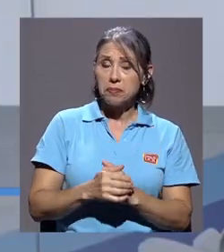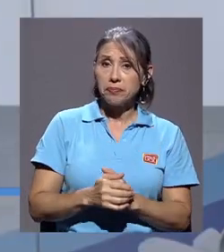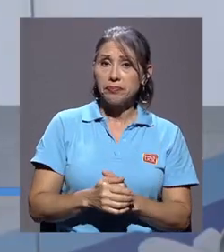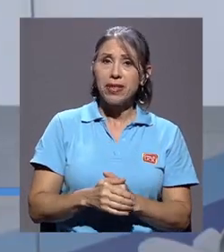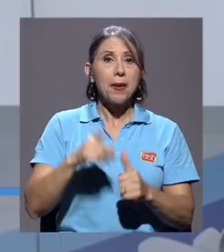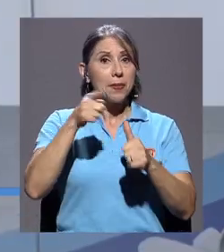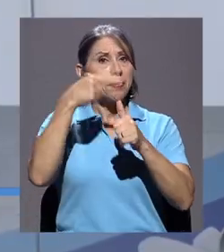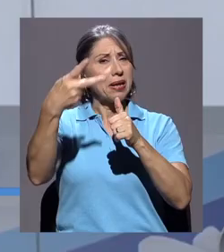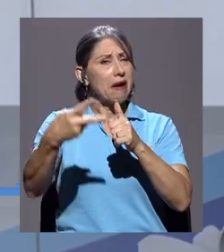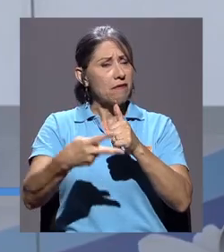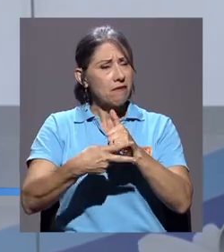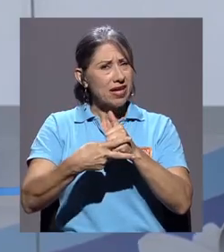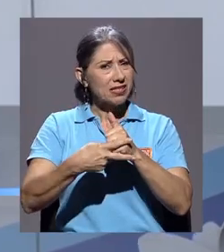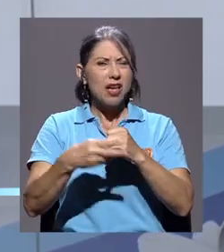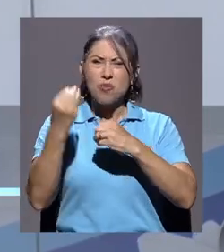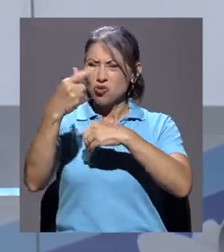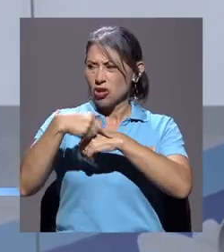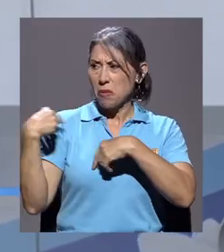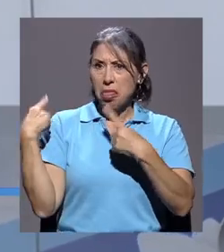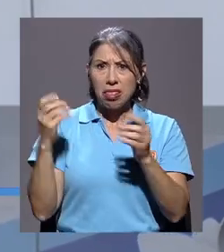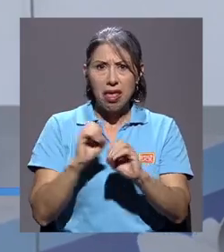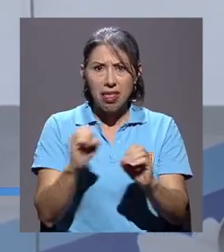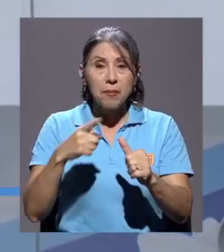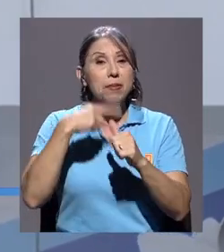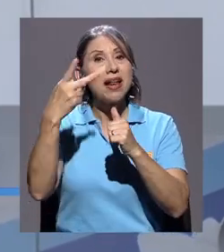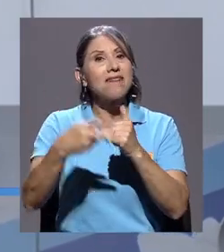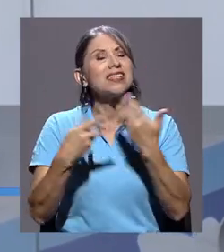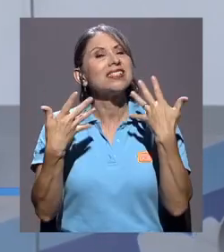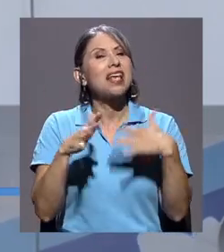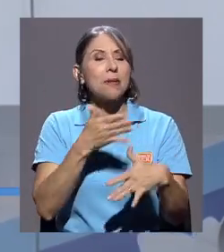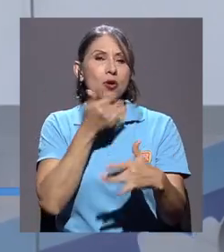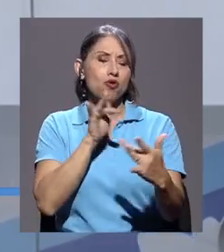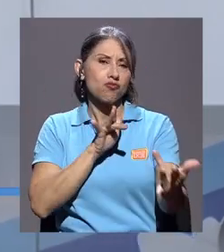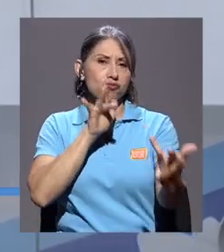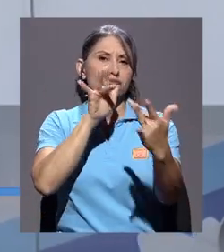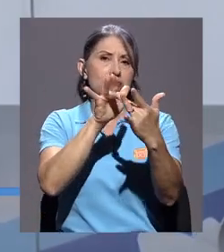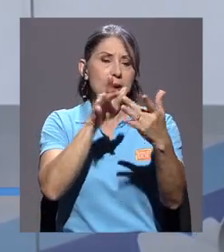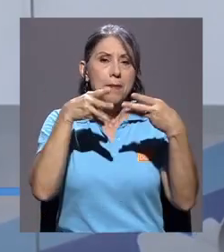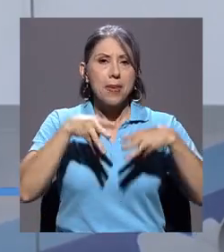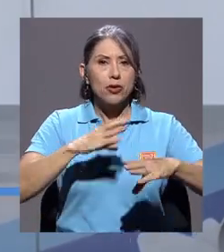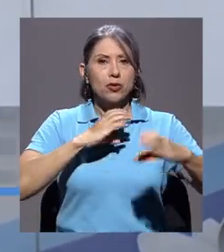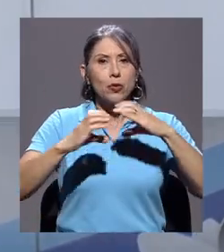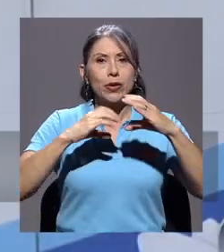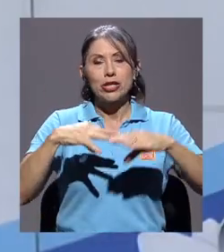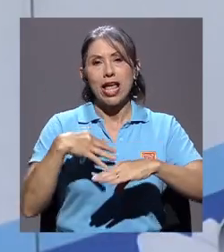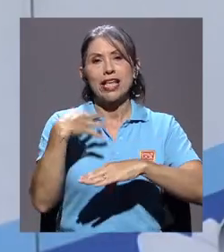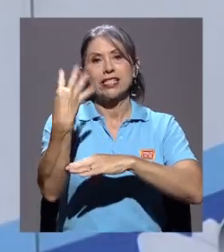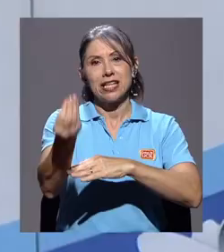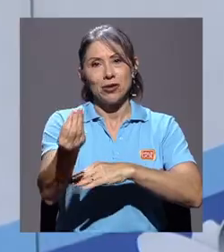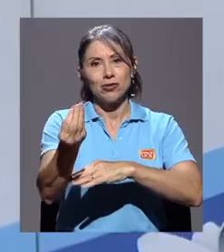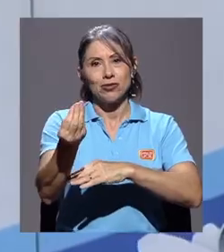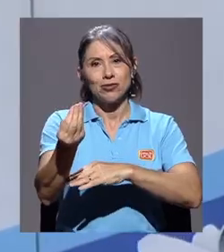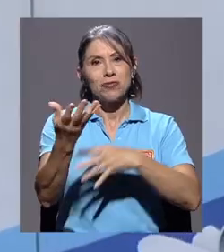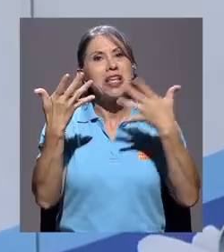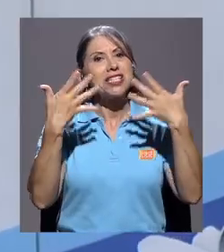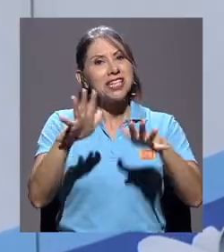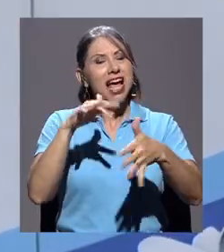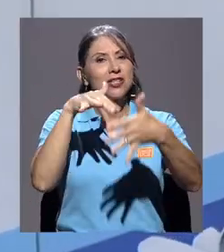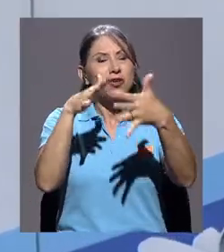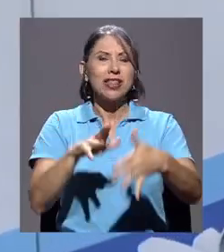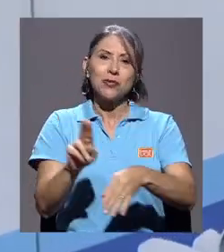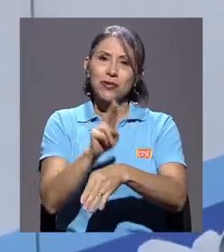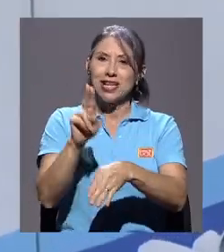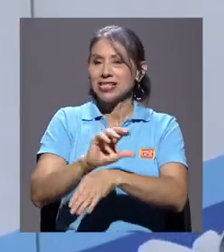vez en mucho tiempo intentamos relacionarnos ya con medios externos de la universidad porque nos dimos cuenta que ya el